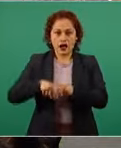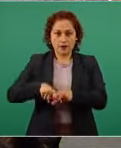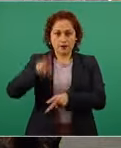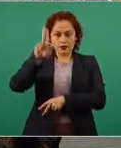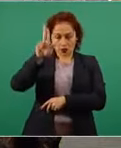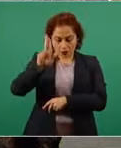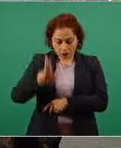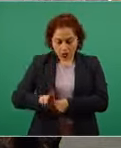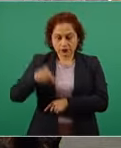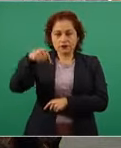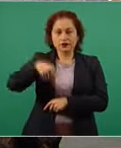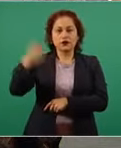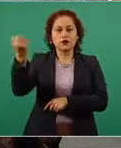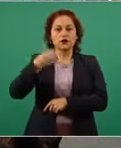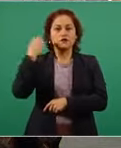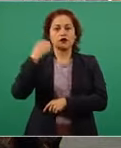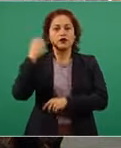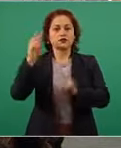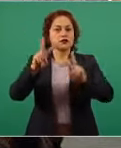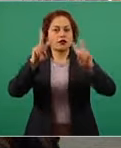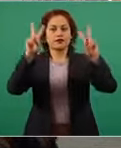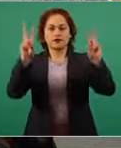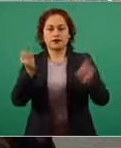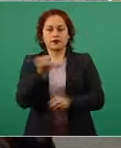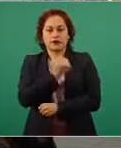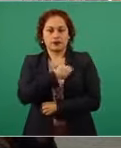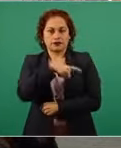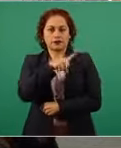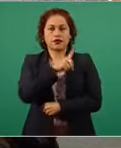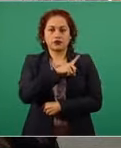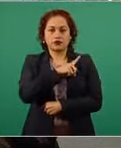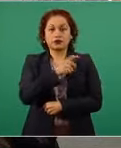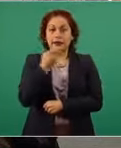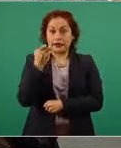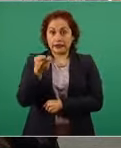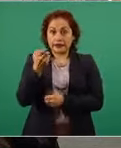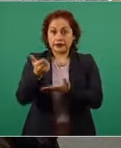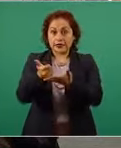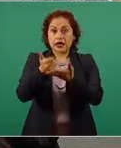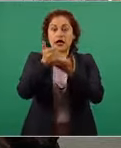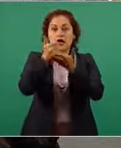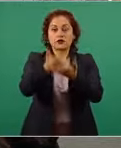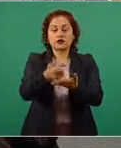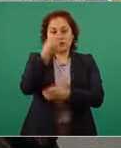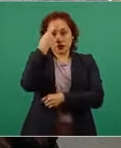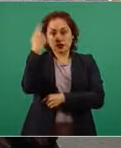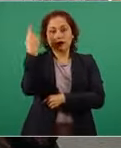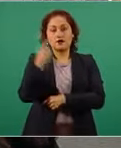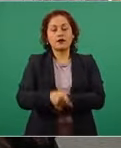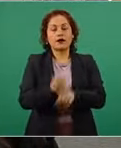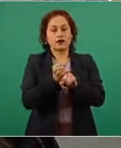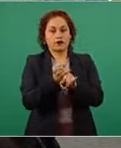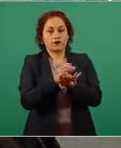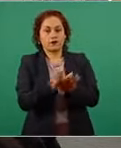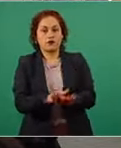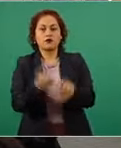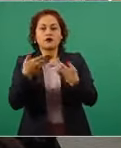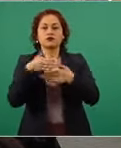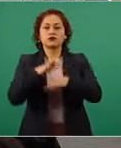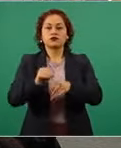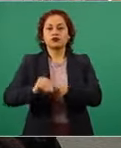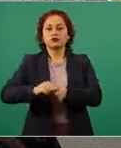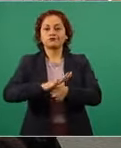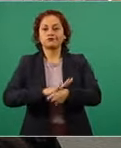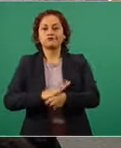Salud, pues nos permite informar del curso de la epidemia derivada del virus SARS